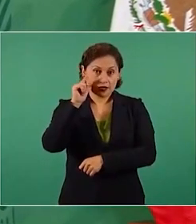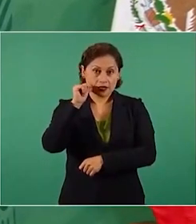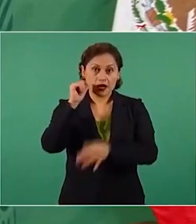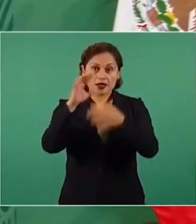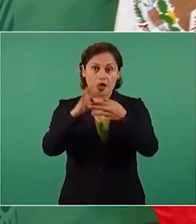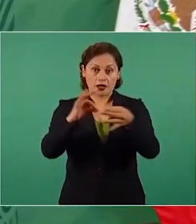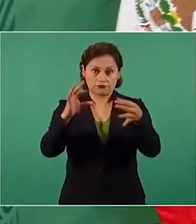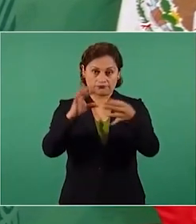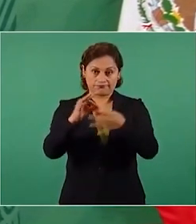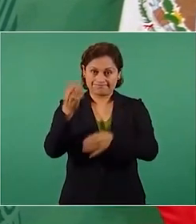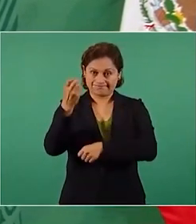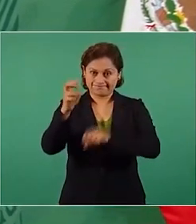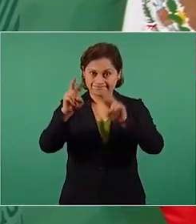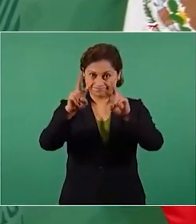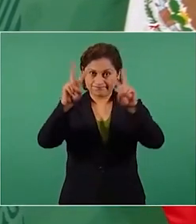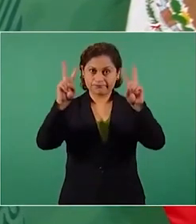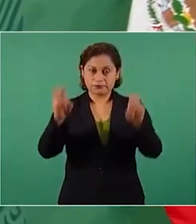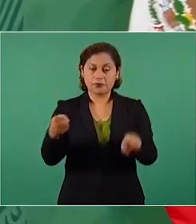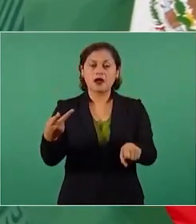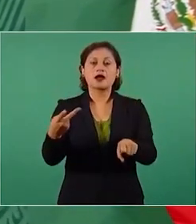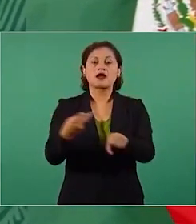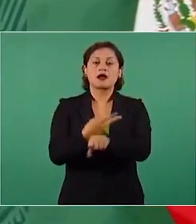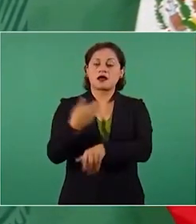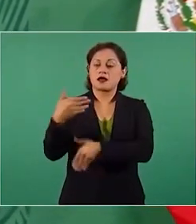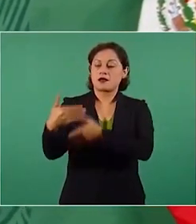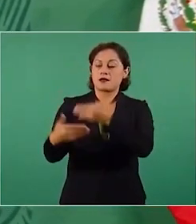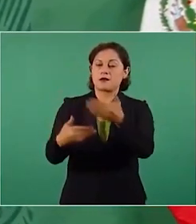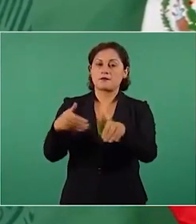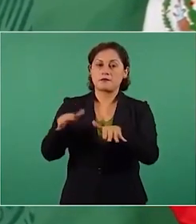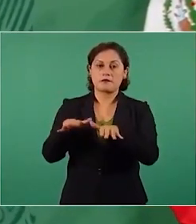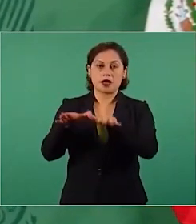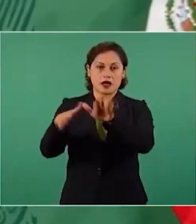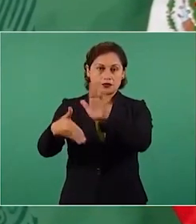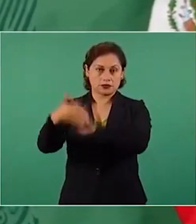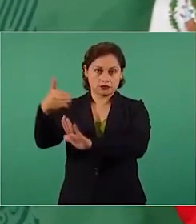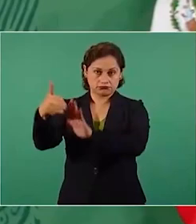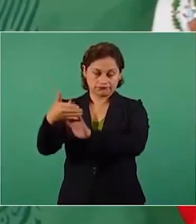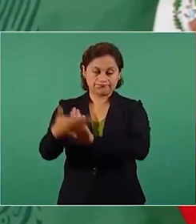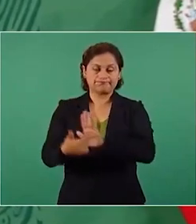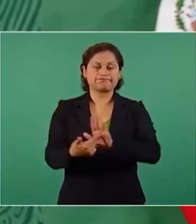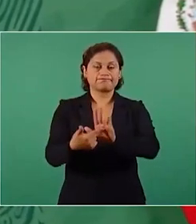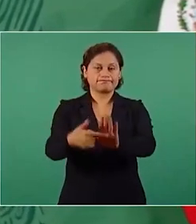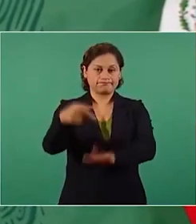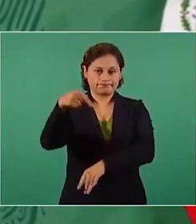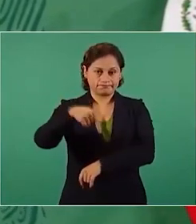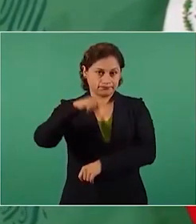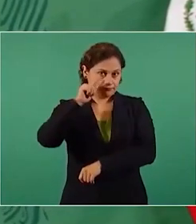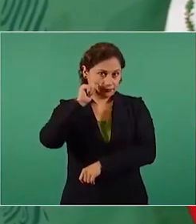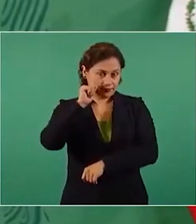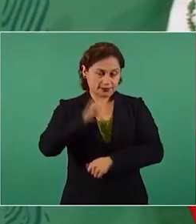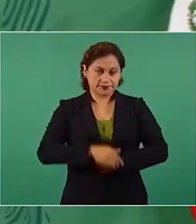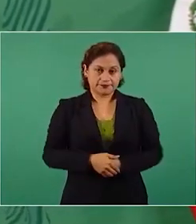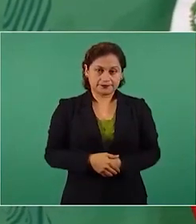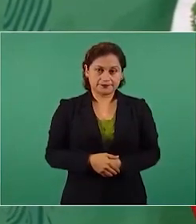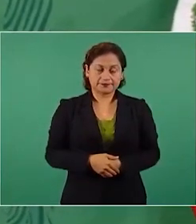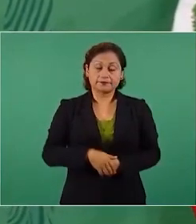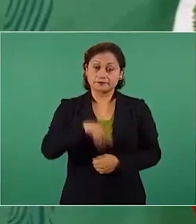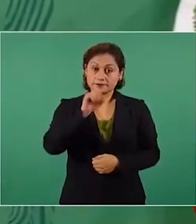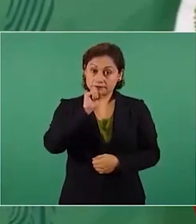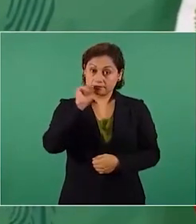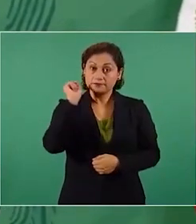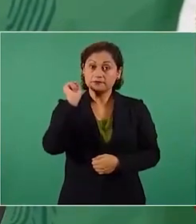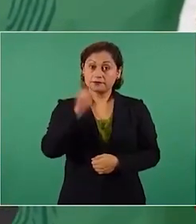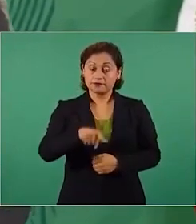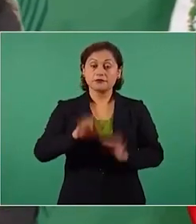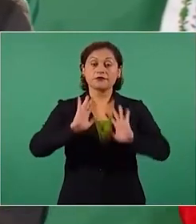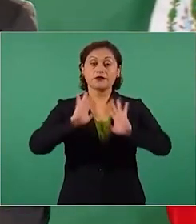sobre el avance de esta importante obra. Y también ya se considera en el nuevo presupuesto